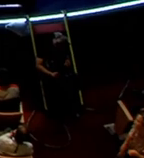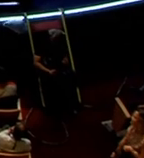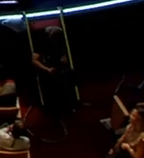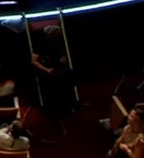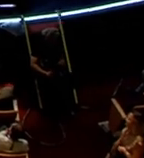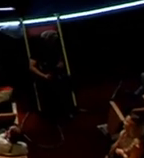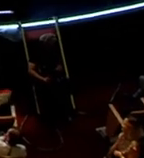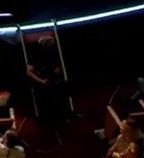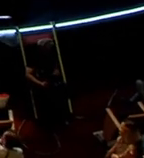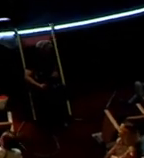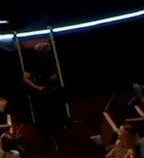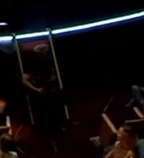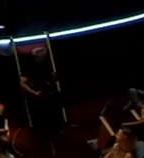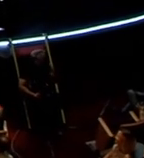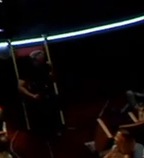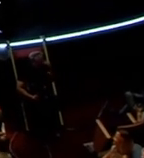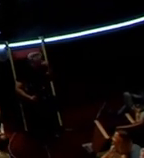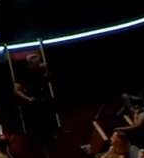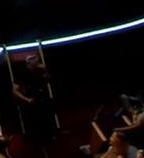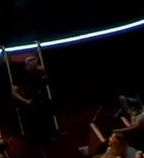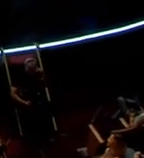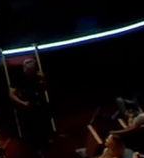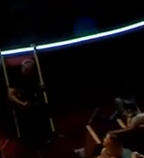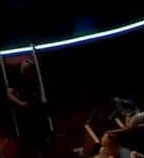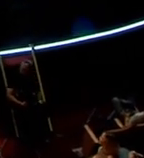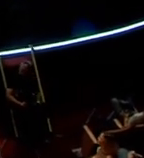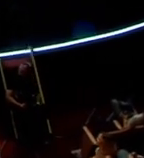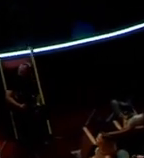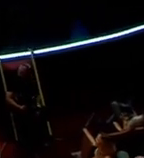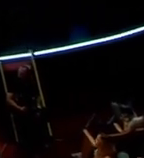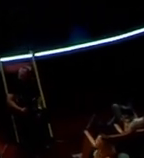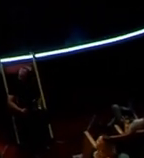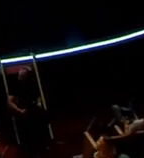hagan del mundo un lugar mejor. Bienvenida. Bienvenida.